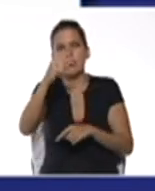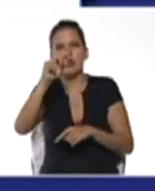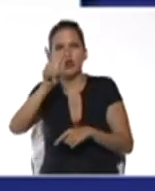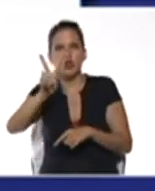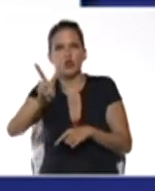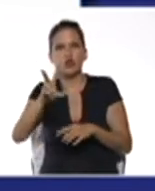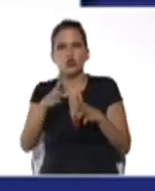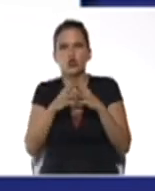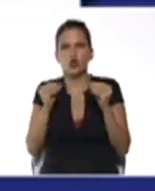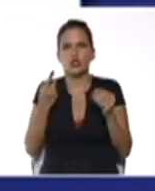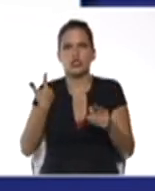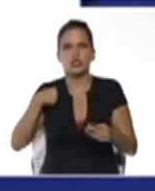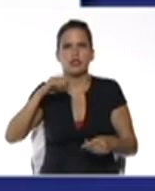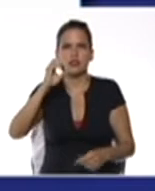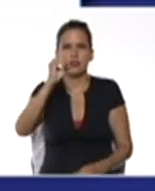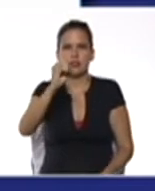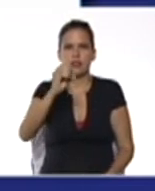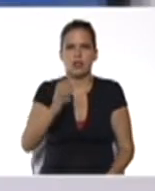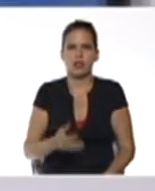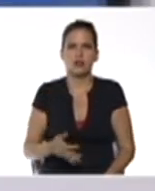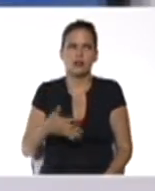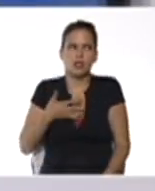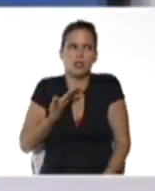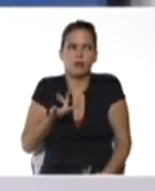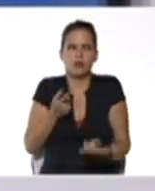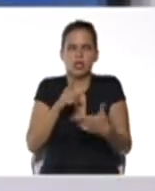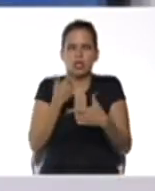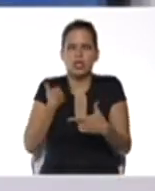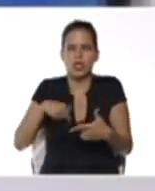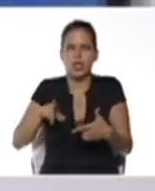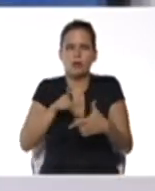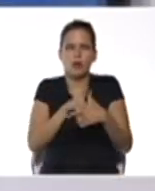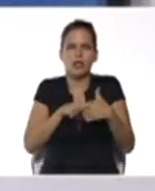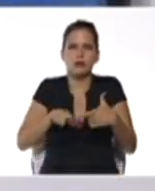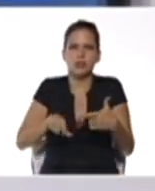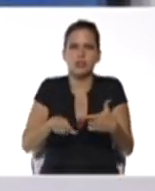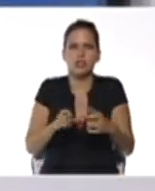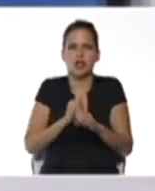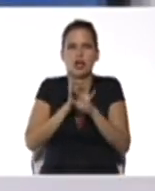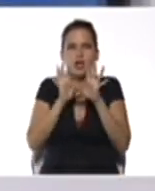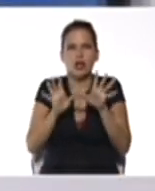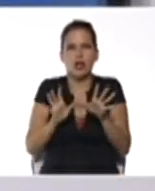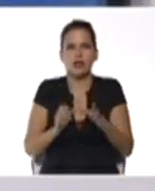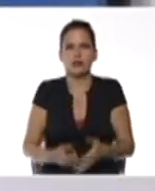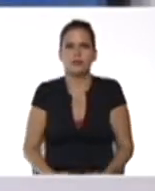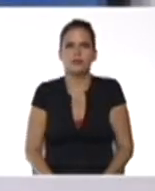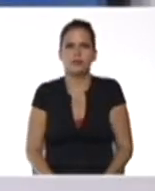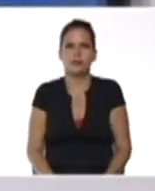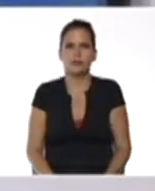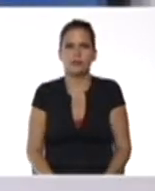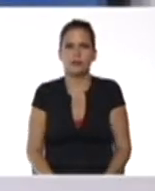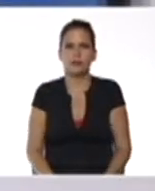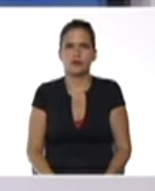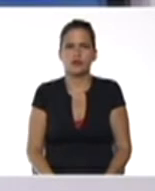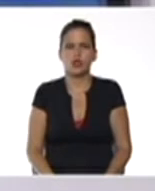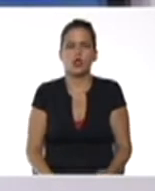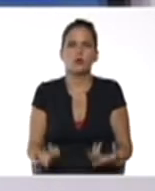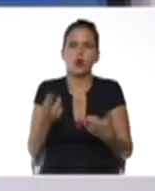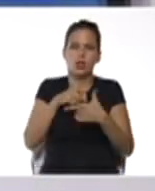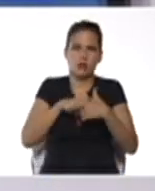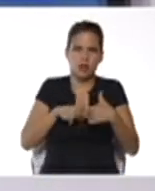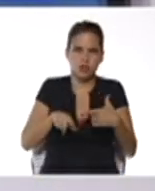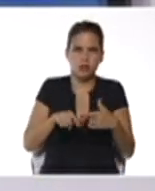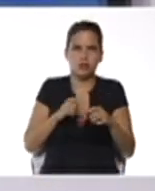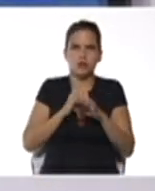nos piden que sea divisible es decir la división tiene que dar exacta como la división va a dar exacta